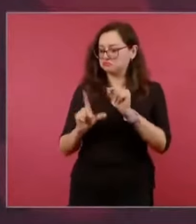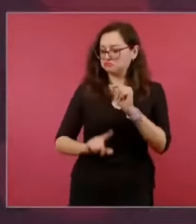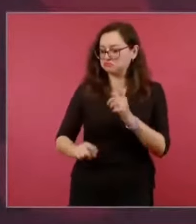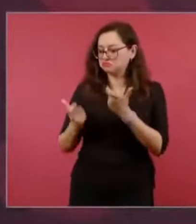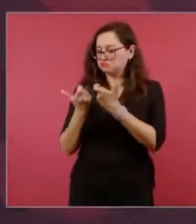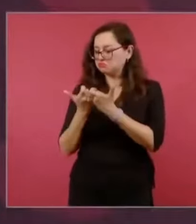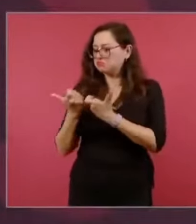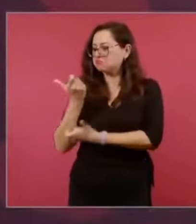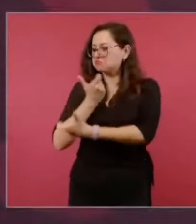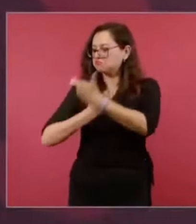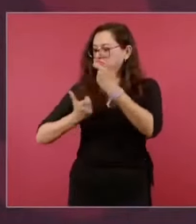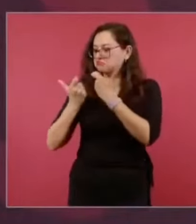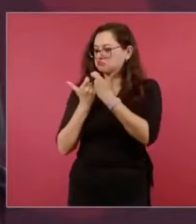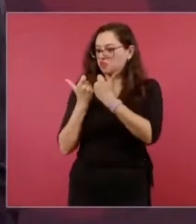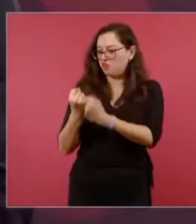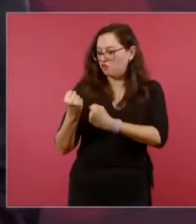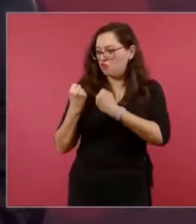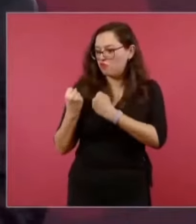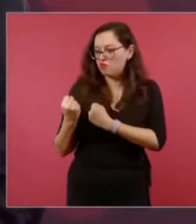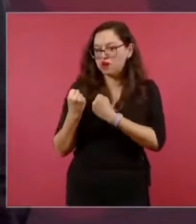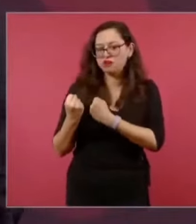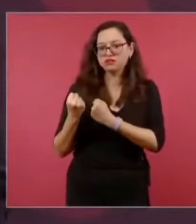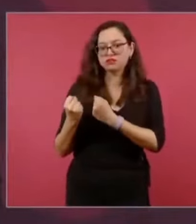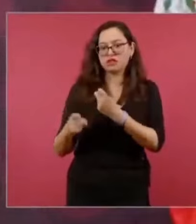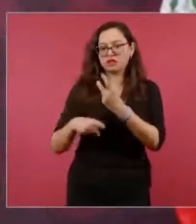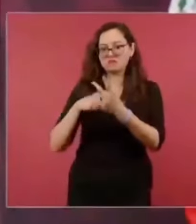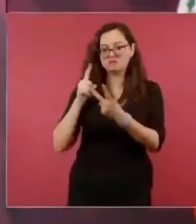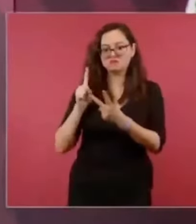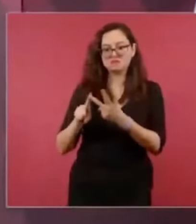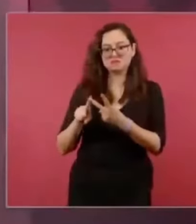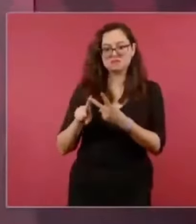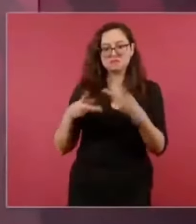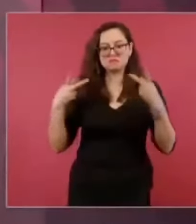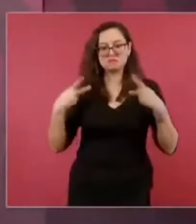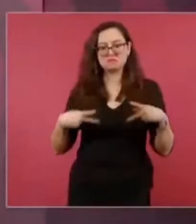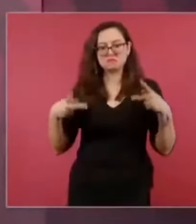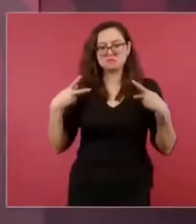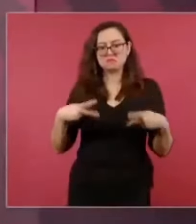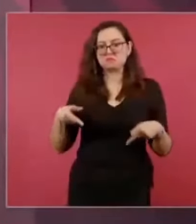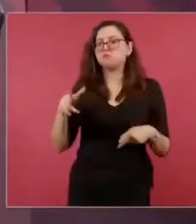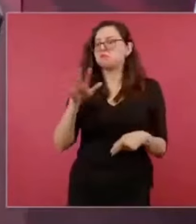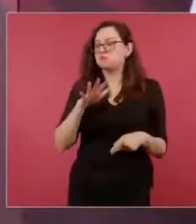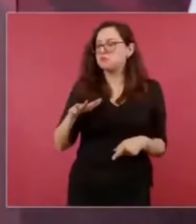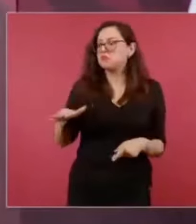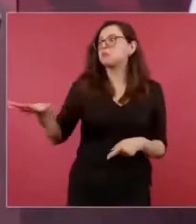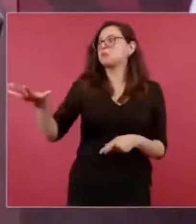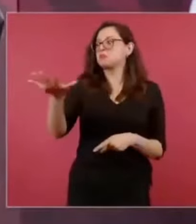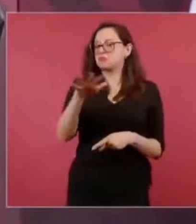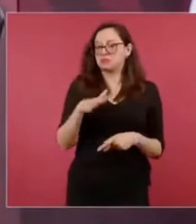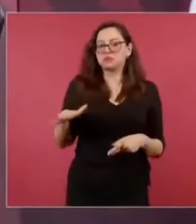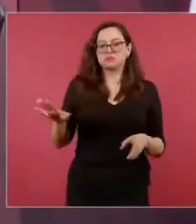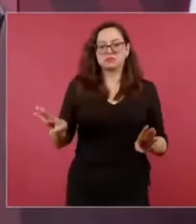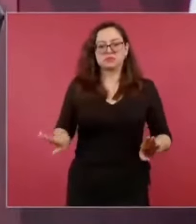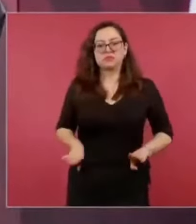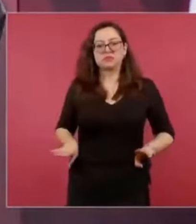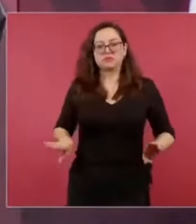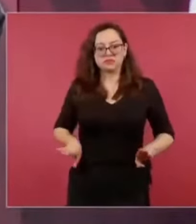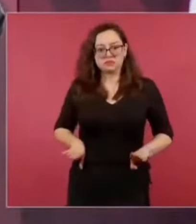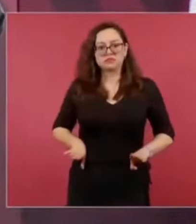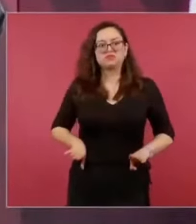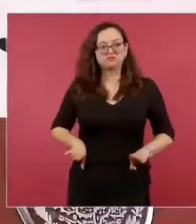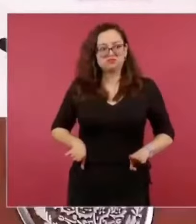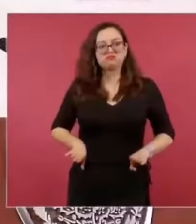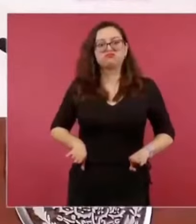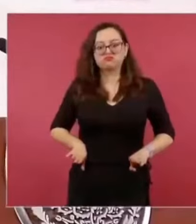nuestro pueblo cada vez tiene más